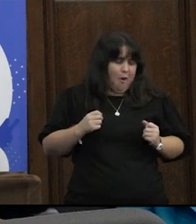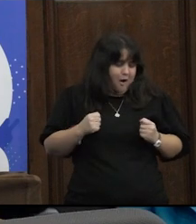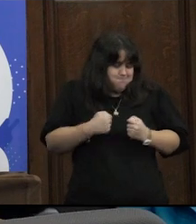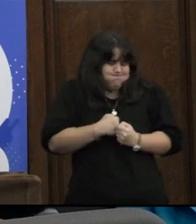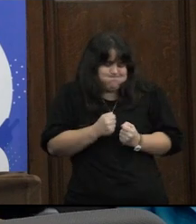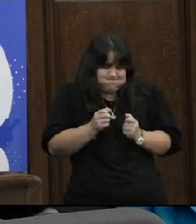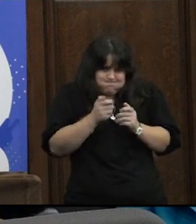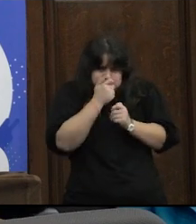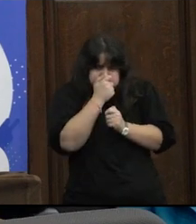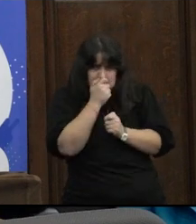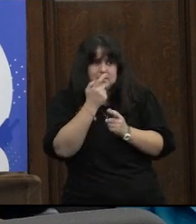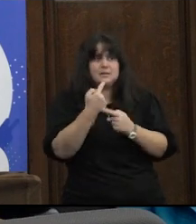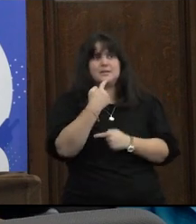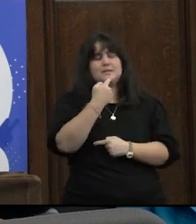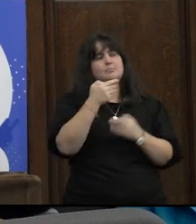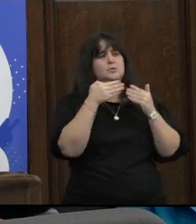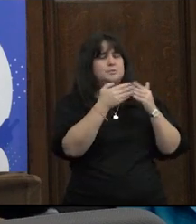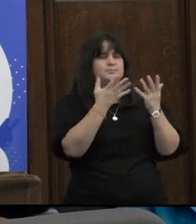y te quería consultar